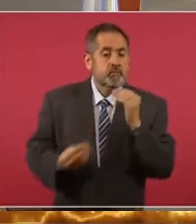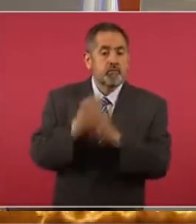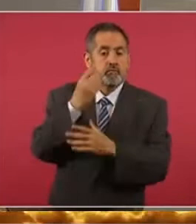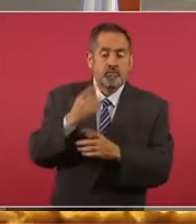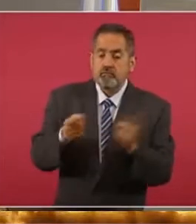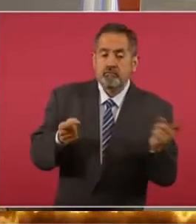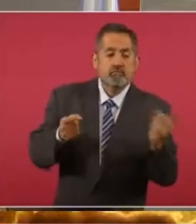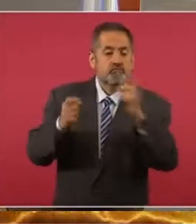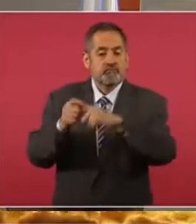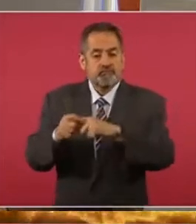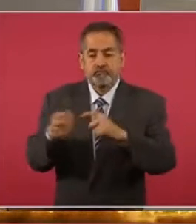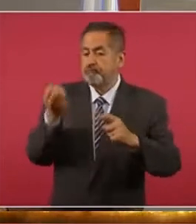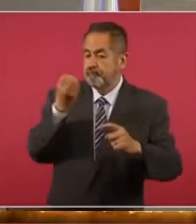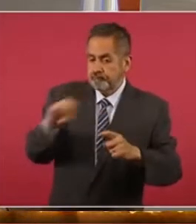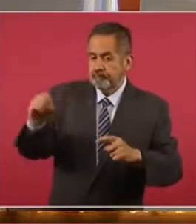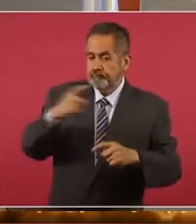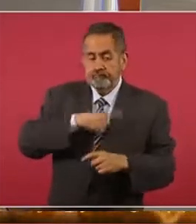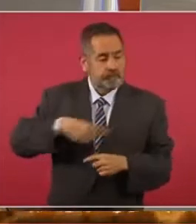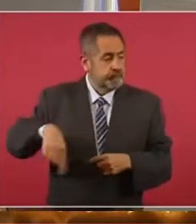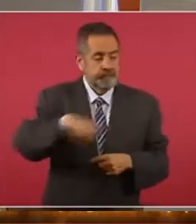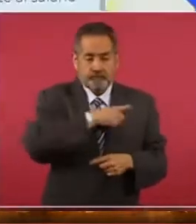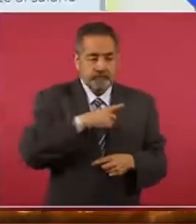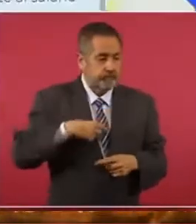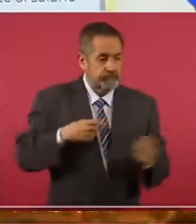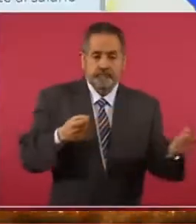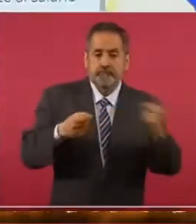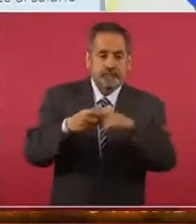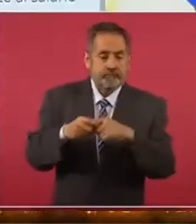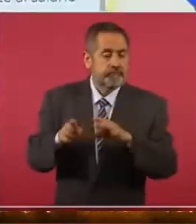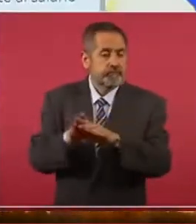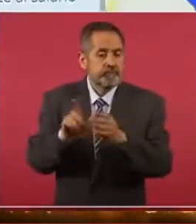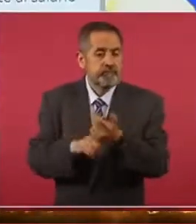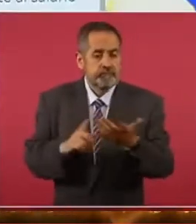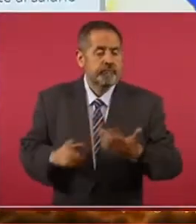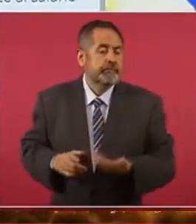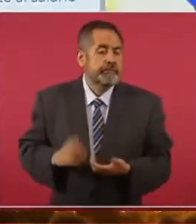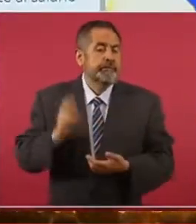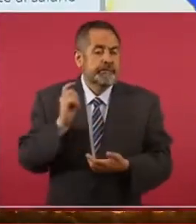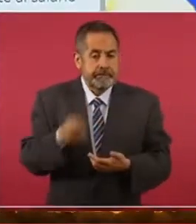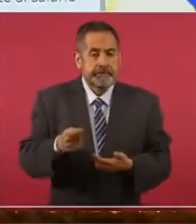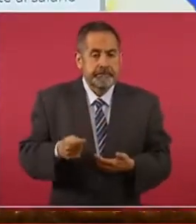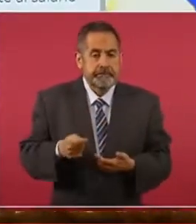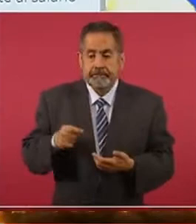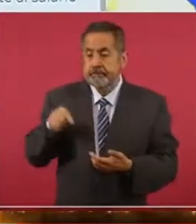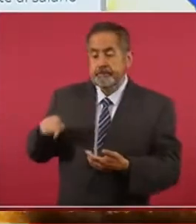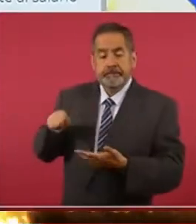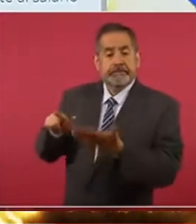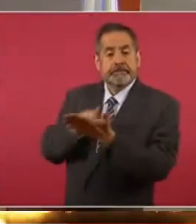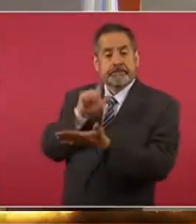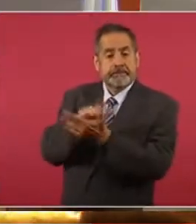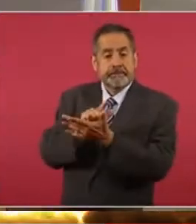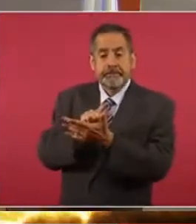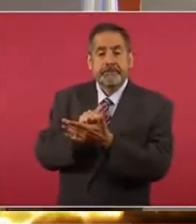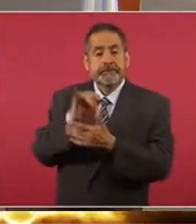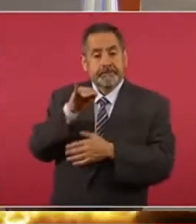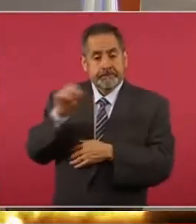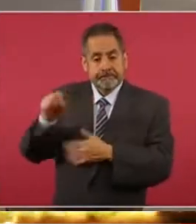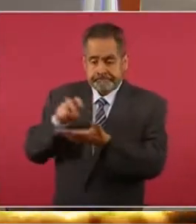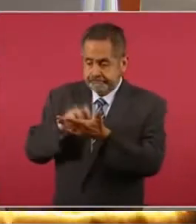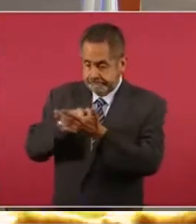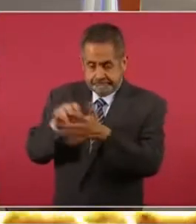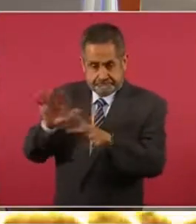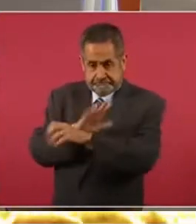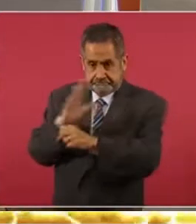obligatoria. Esta etapa que es resultado de una reforma a la Ley del Seguro Social,